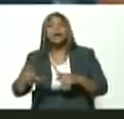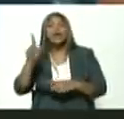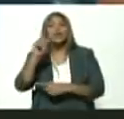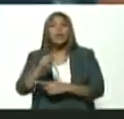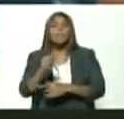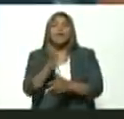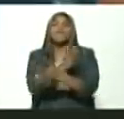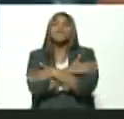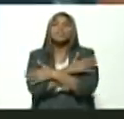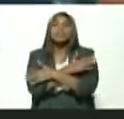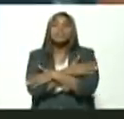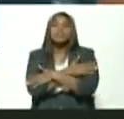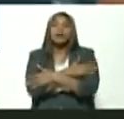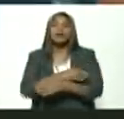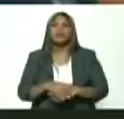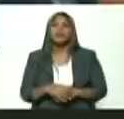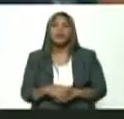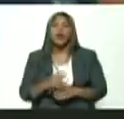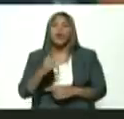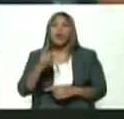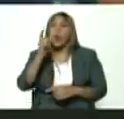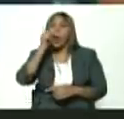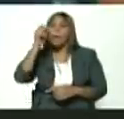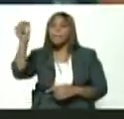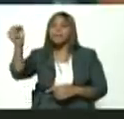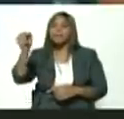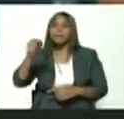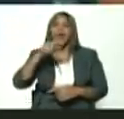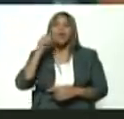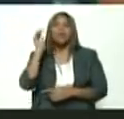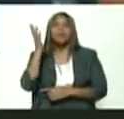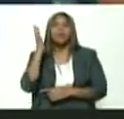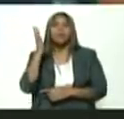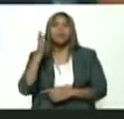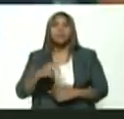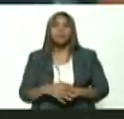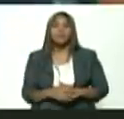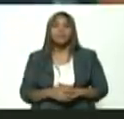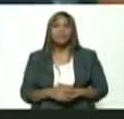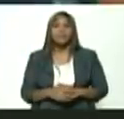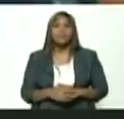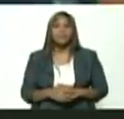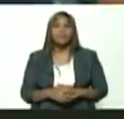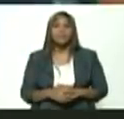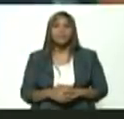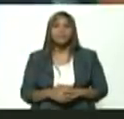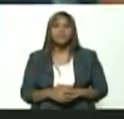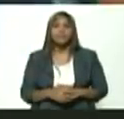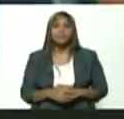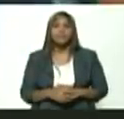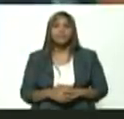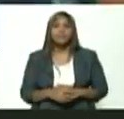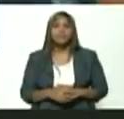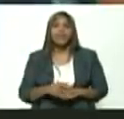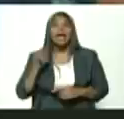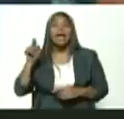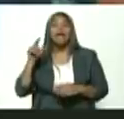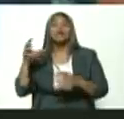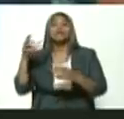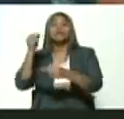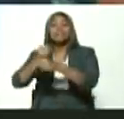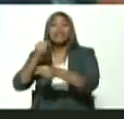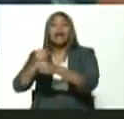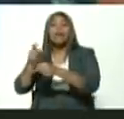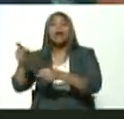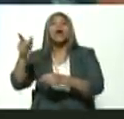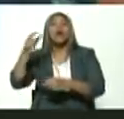felicitar al compañero que tuvo el derecho de palabra de Guillermo y Cero porque la verdad ellos son trabajadores que